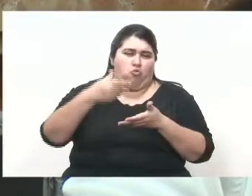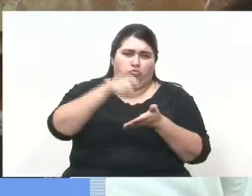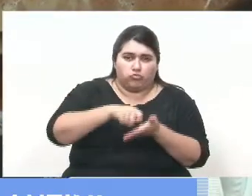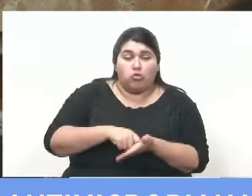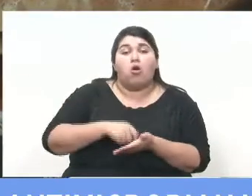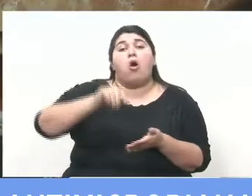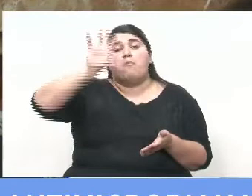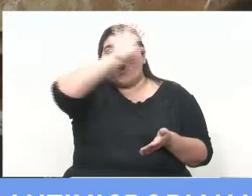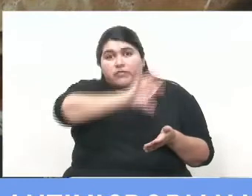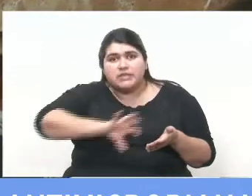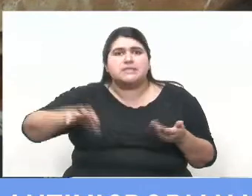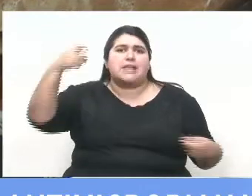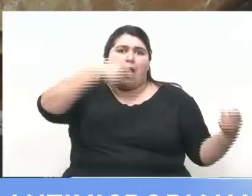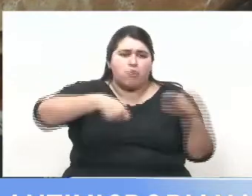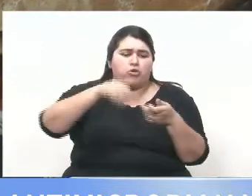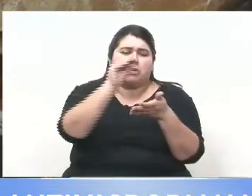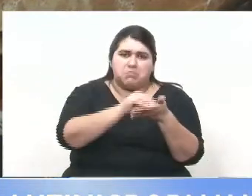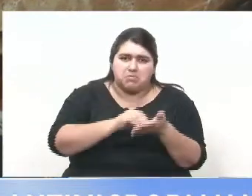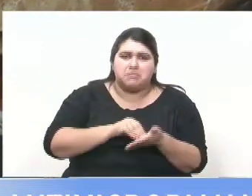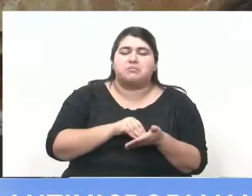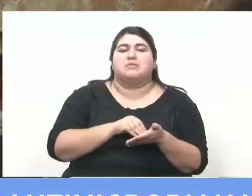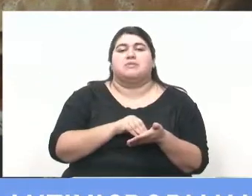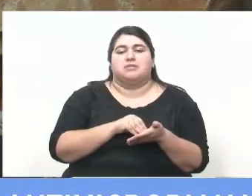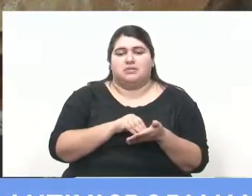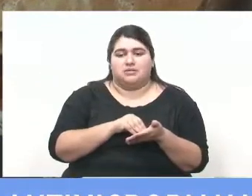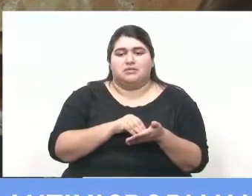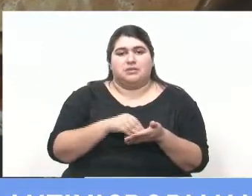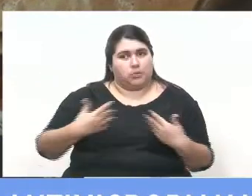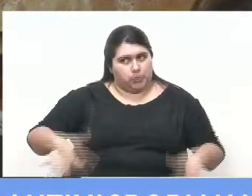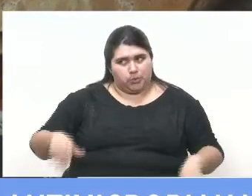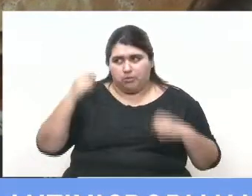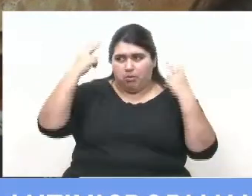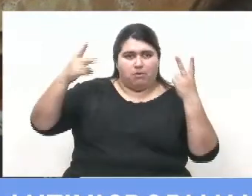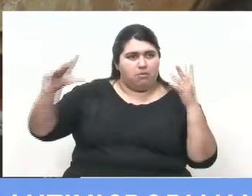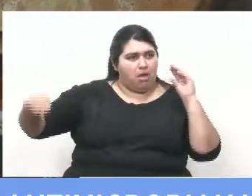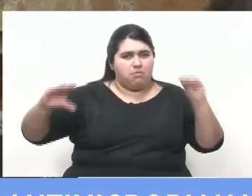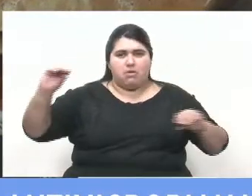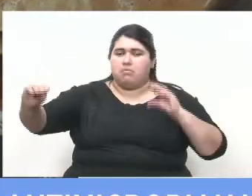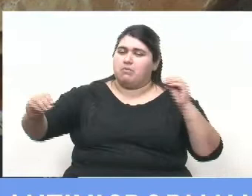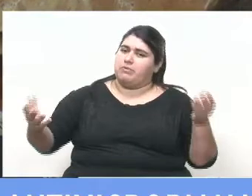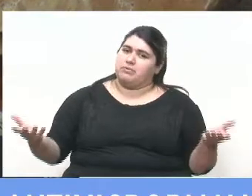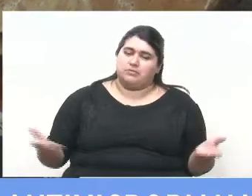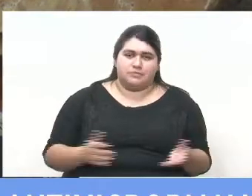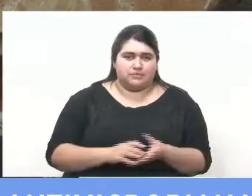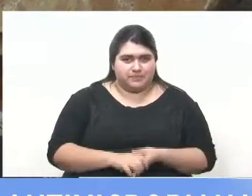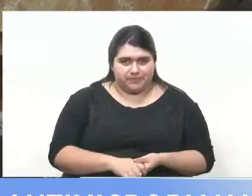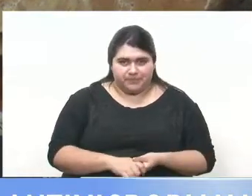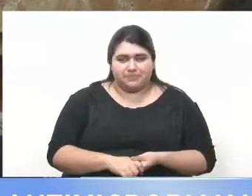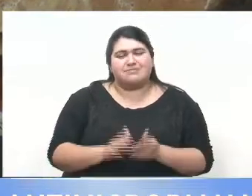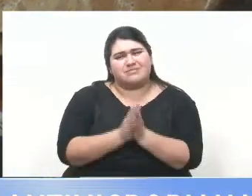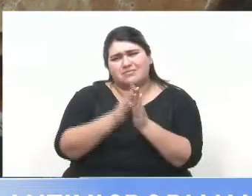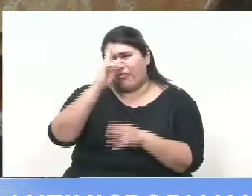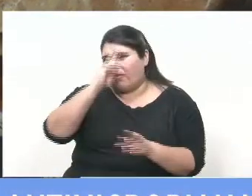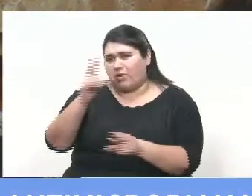varias provincias y también, bueno, tan rebeldes hoy veo. Silencio, por favor. Un poquito de respeto.